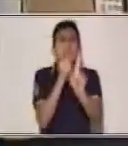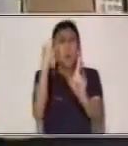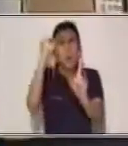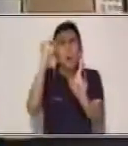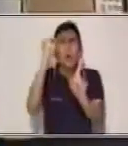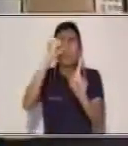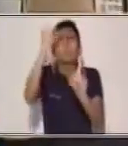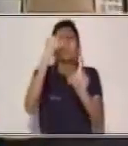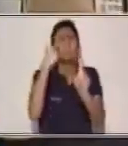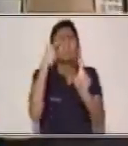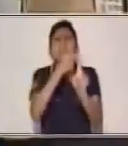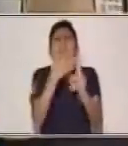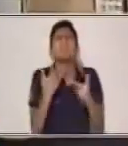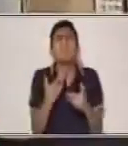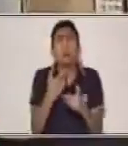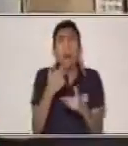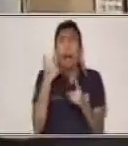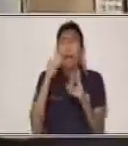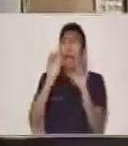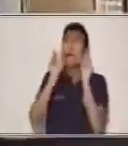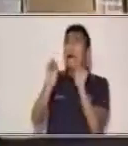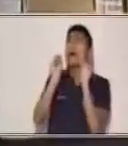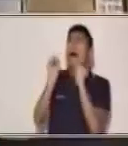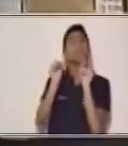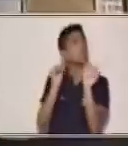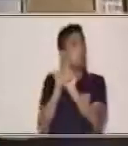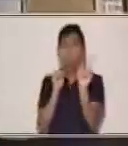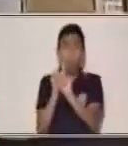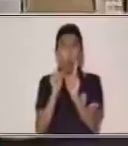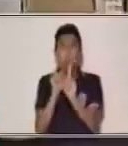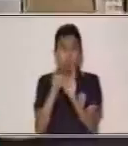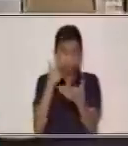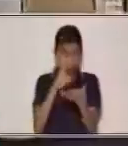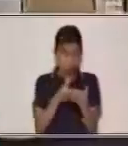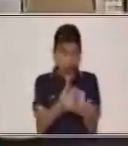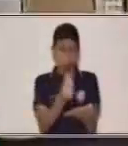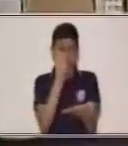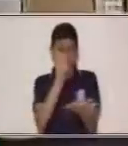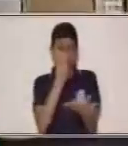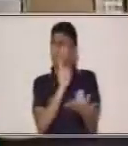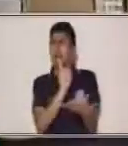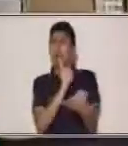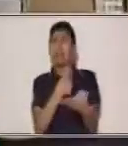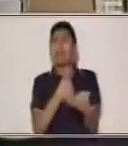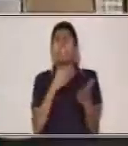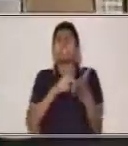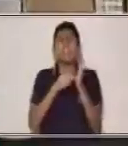enseñanza, es solamente entretenimiento. Me imagino que en alguna oportunidad te han contado cuentos en la escuela o tus